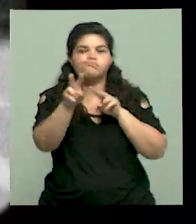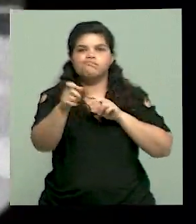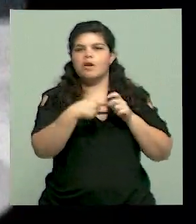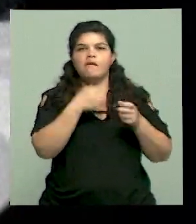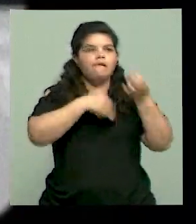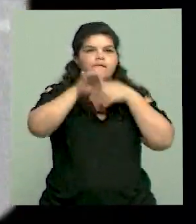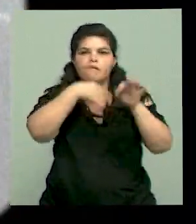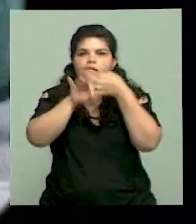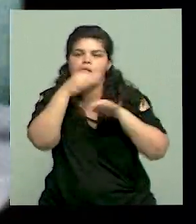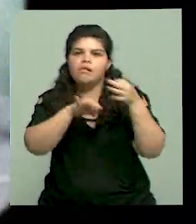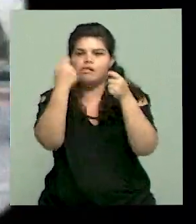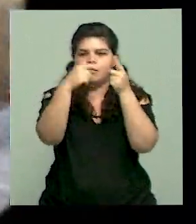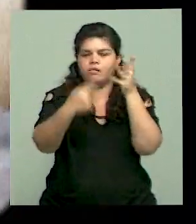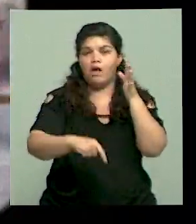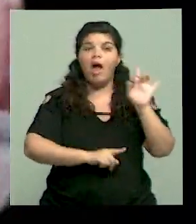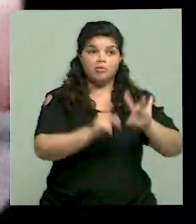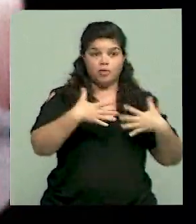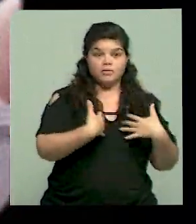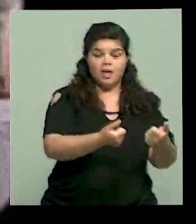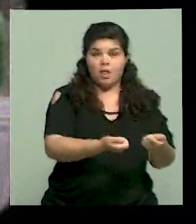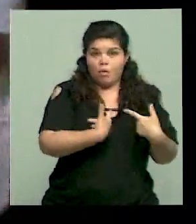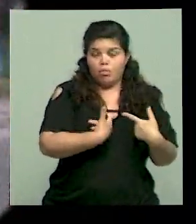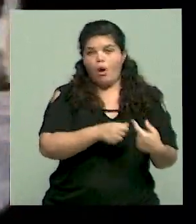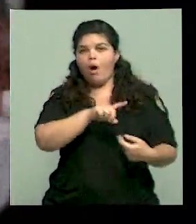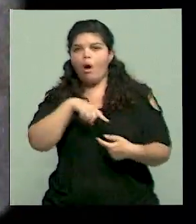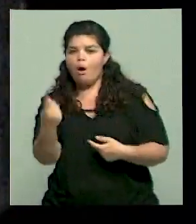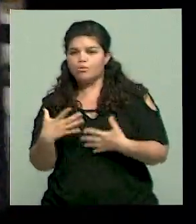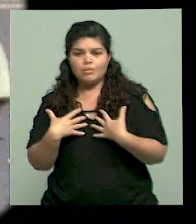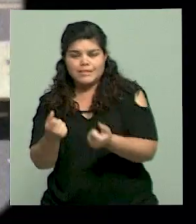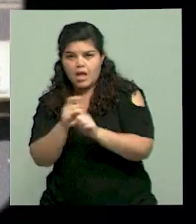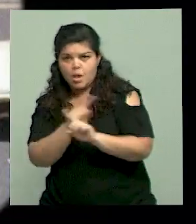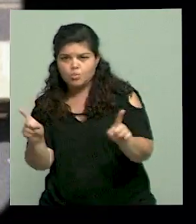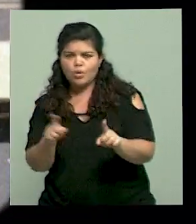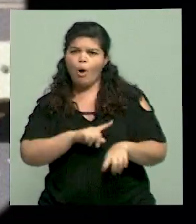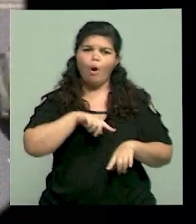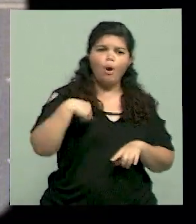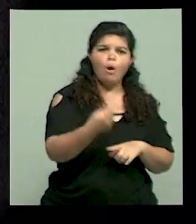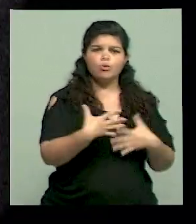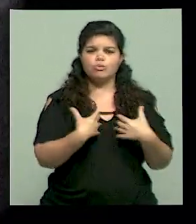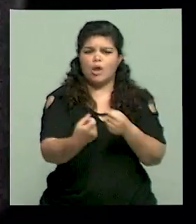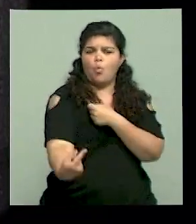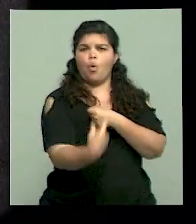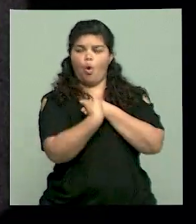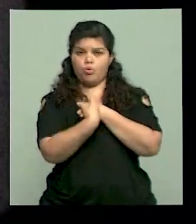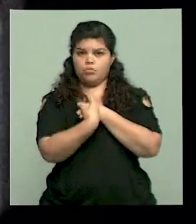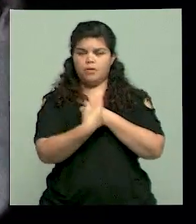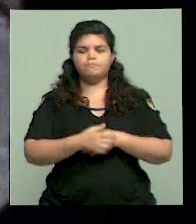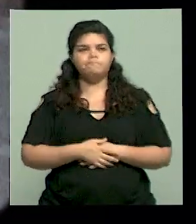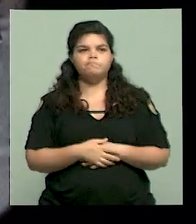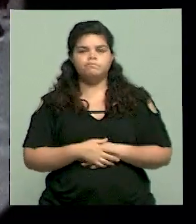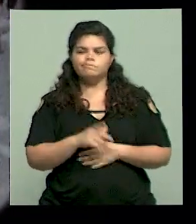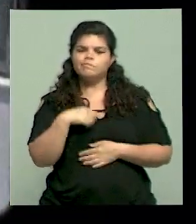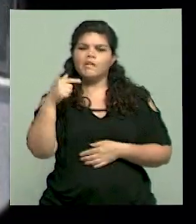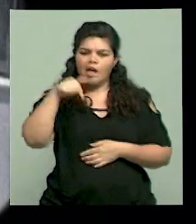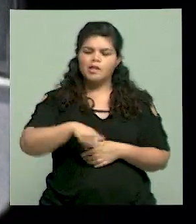Algunos saludables, otros no tanto y otros directamente perjudiciales para nuestro bienestar. A partir de ahí, desarrollamos